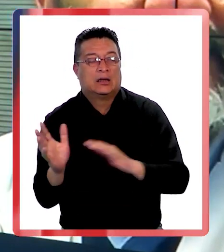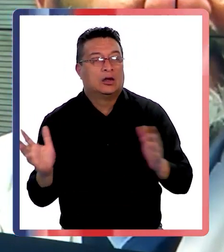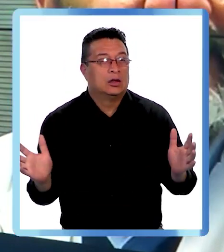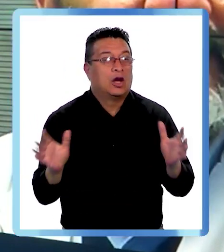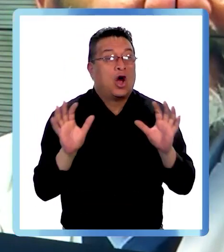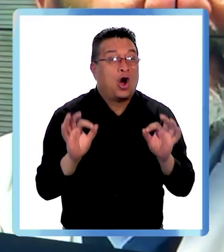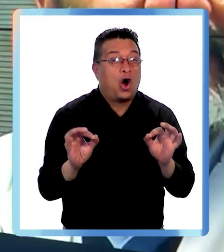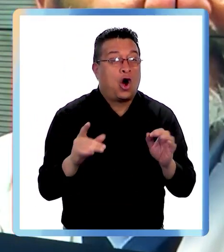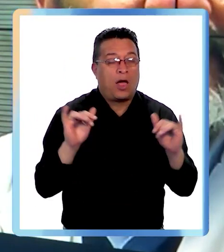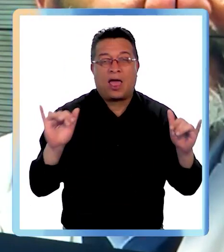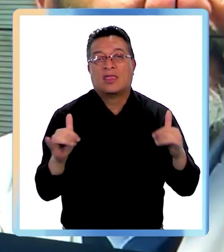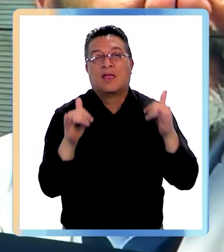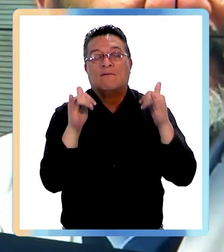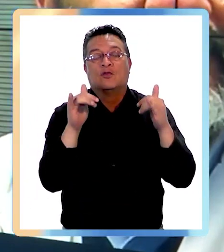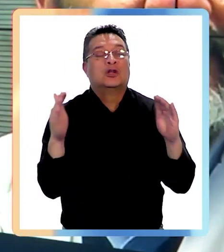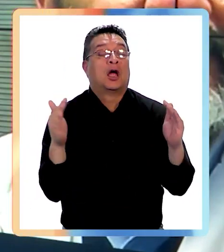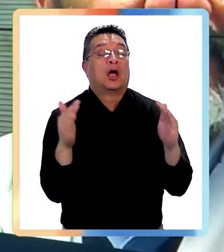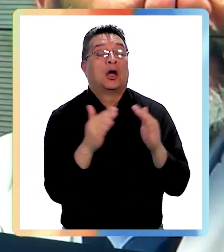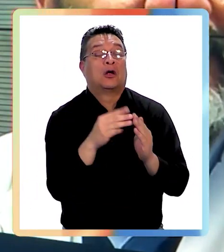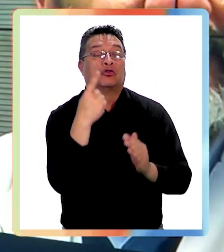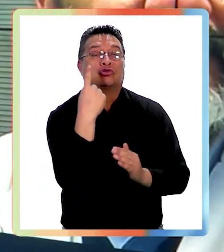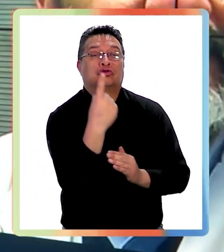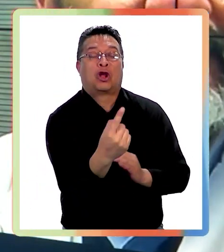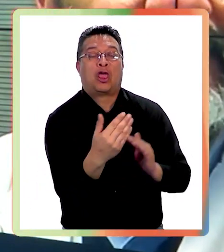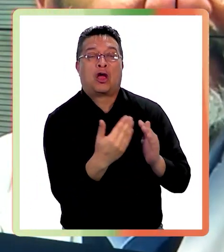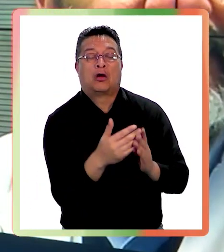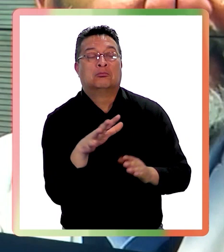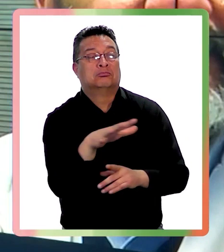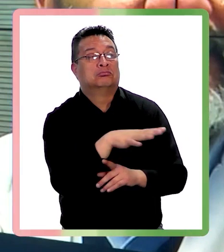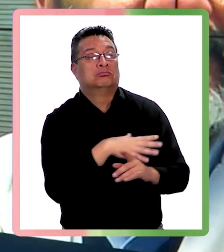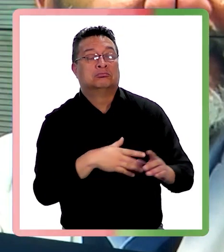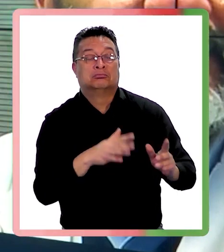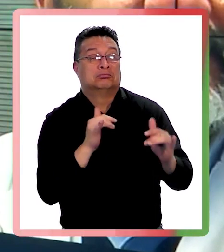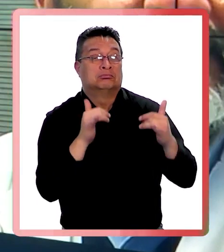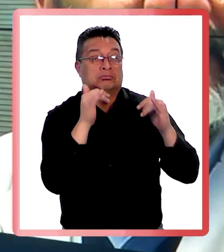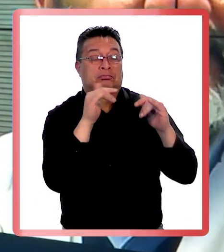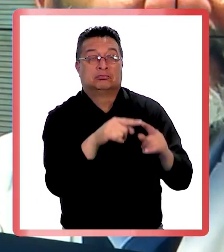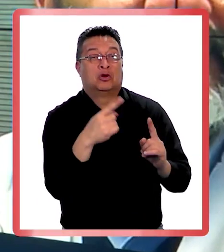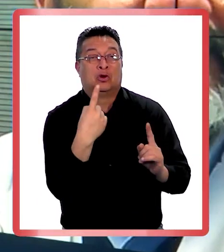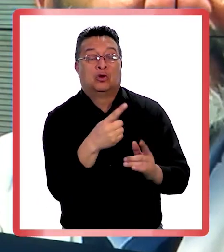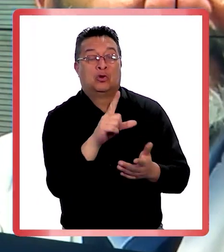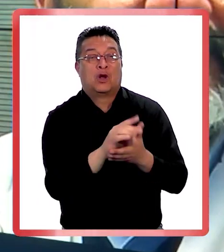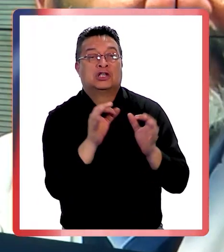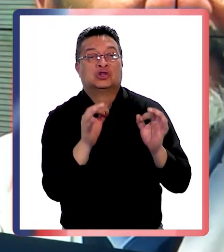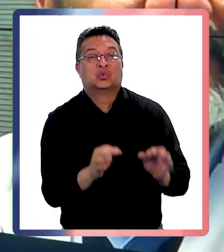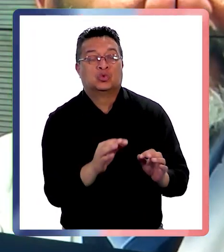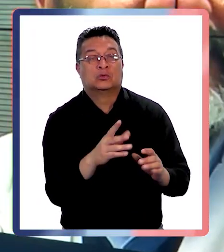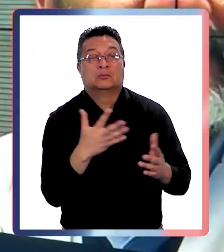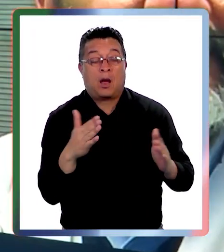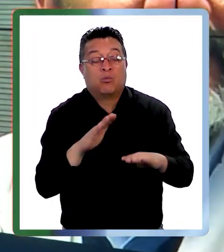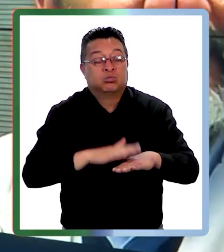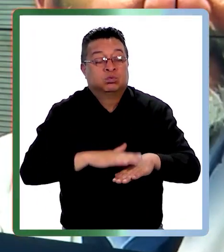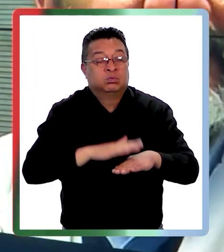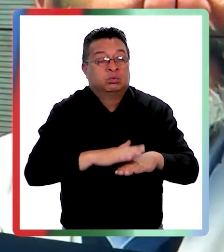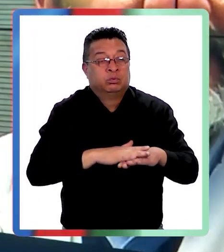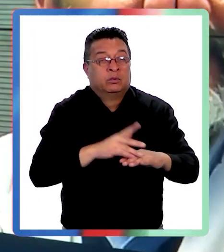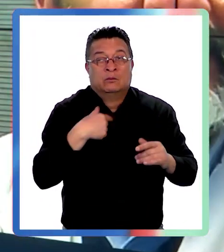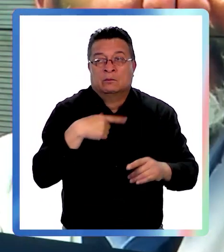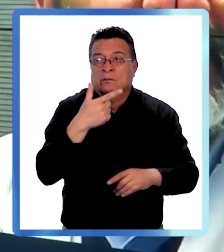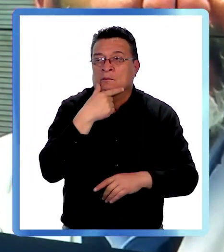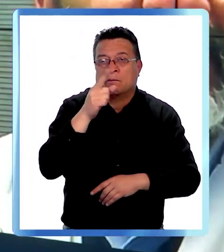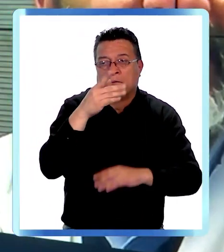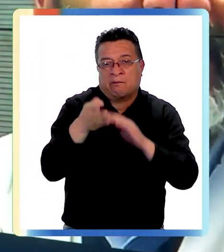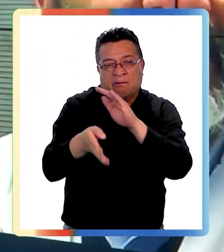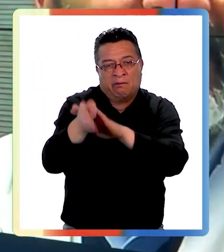o está disfrutando de su entorno, o sea, de su lugar seguro y que al final es más calientito, por ejemplo,